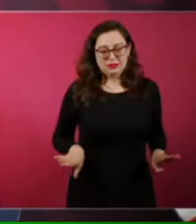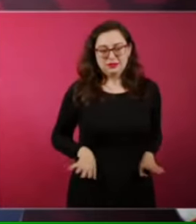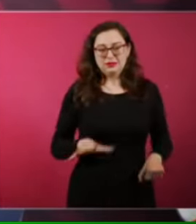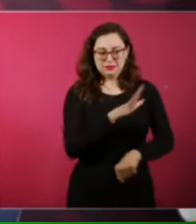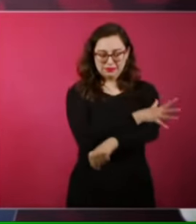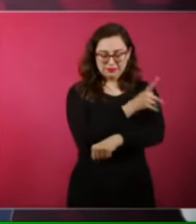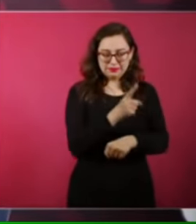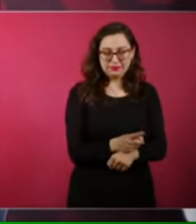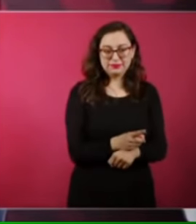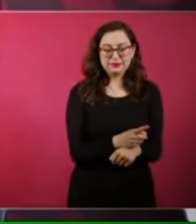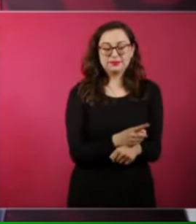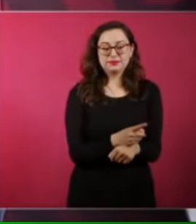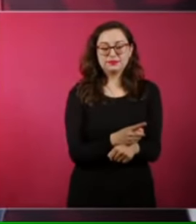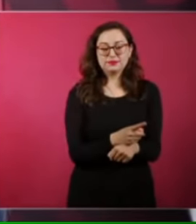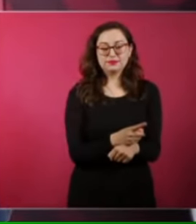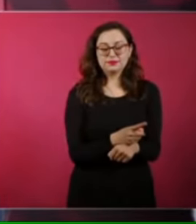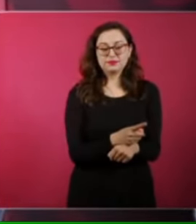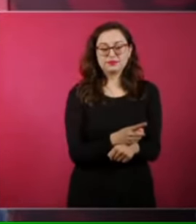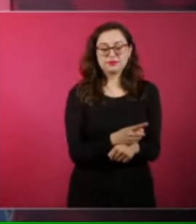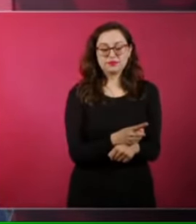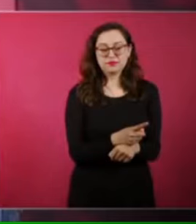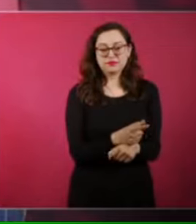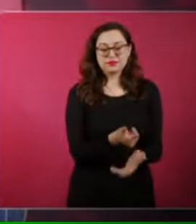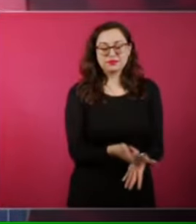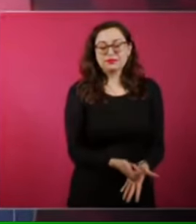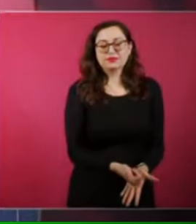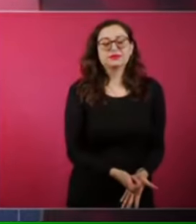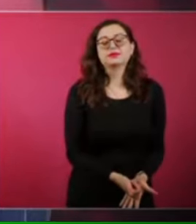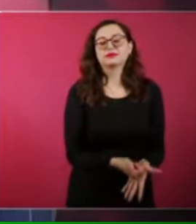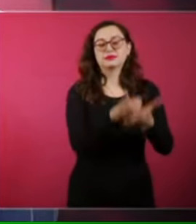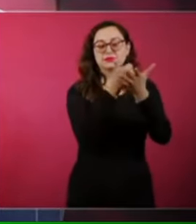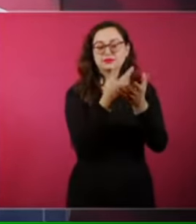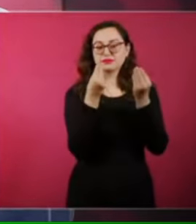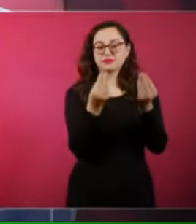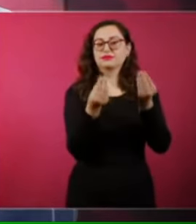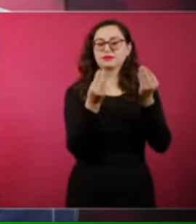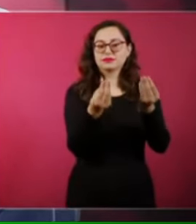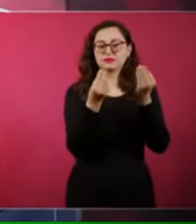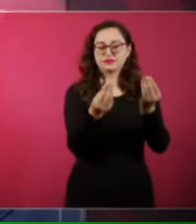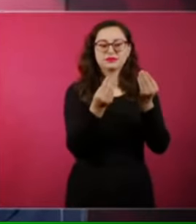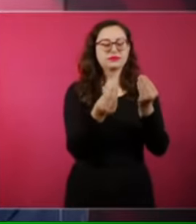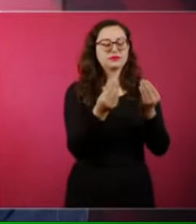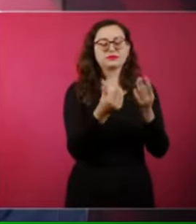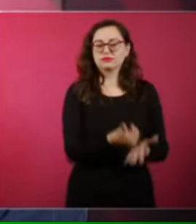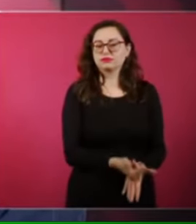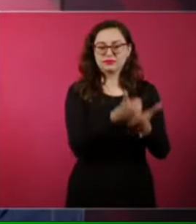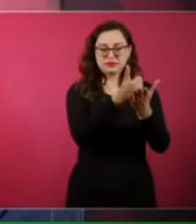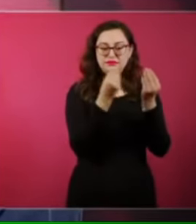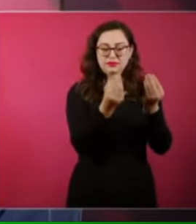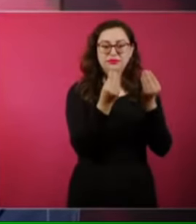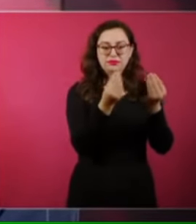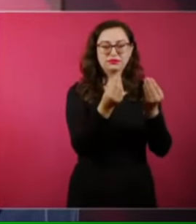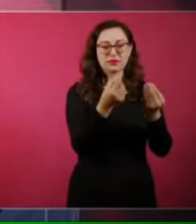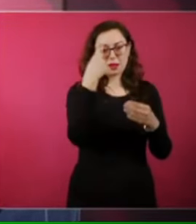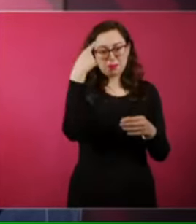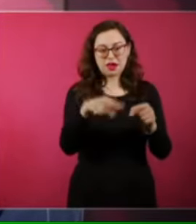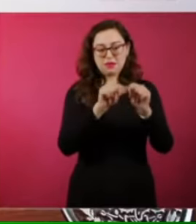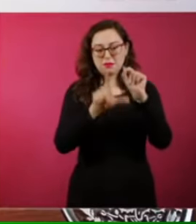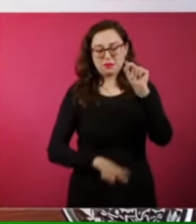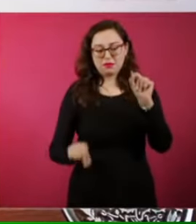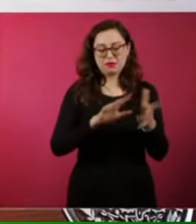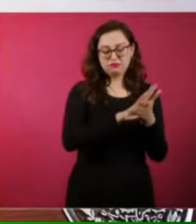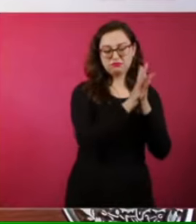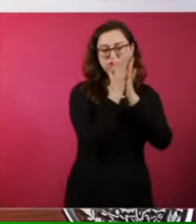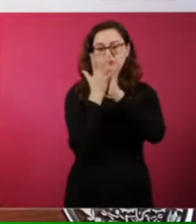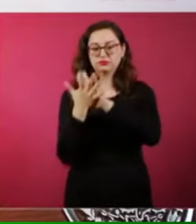honesto, que ha contribuido mucho, mucho, mucho, mucho, mucho a la transformación del país.